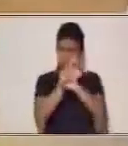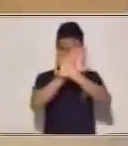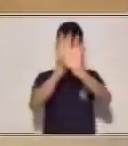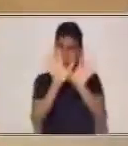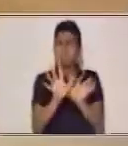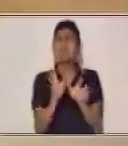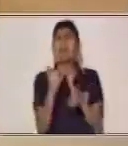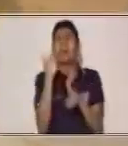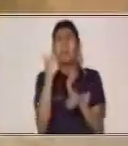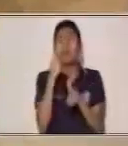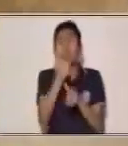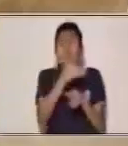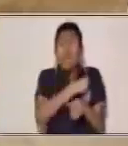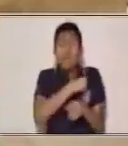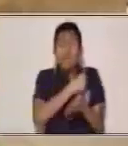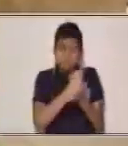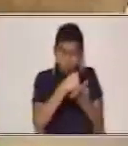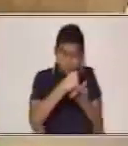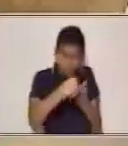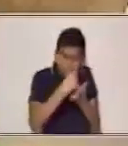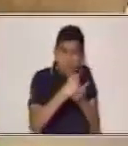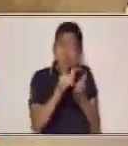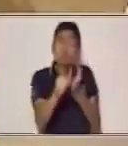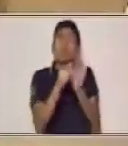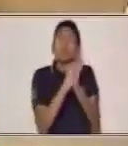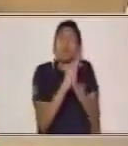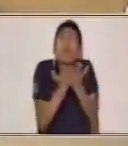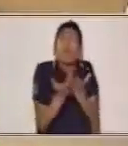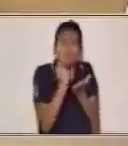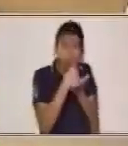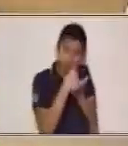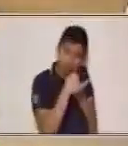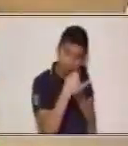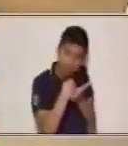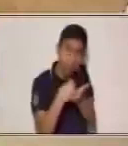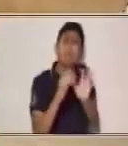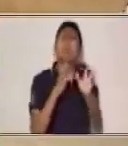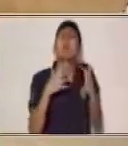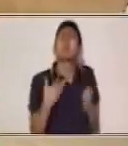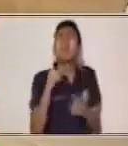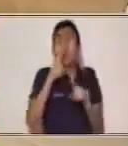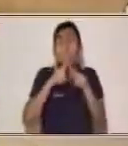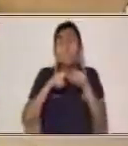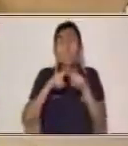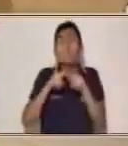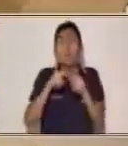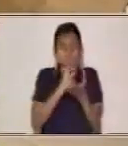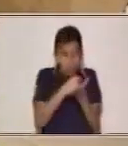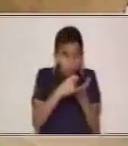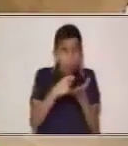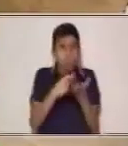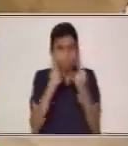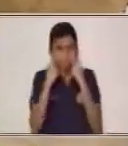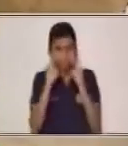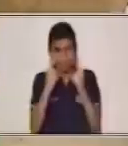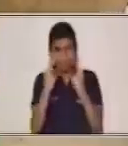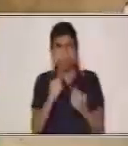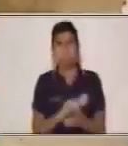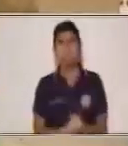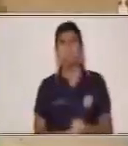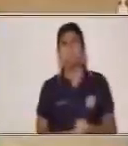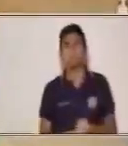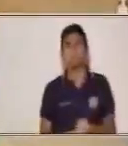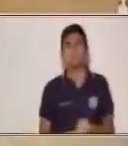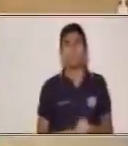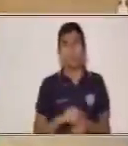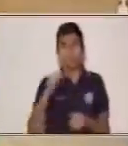Recuerda ir anotando todo en tu cuaderno o en tus hojas para que estés pendiente de ellas. Muy bien. Vamos